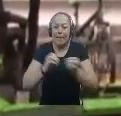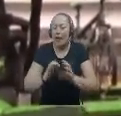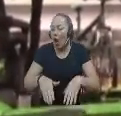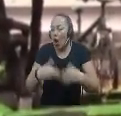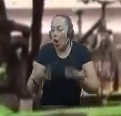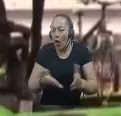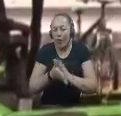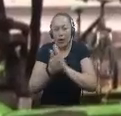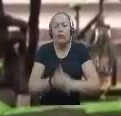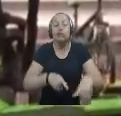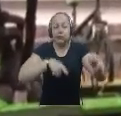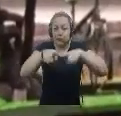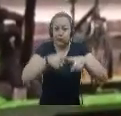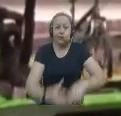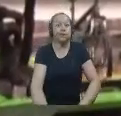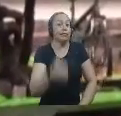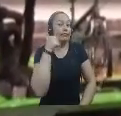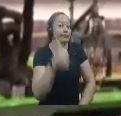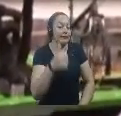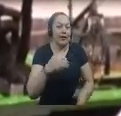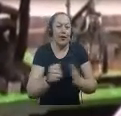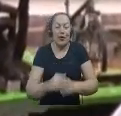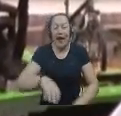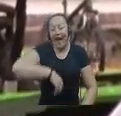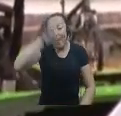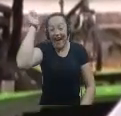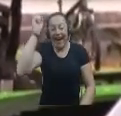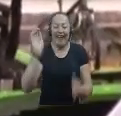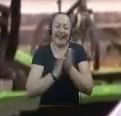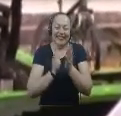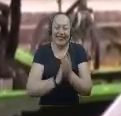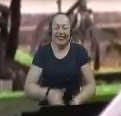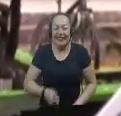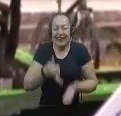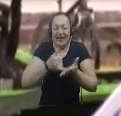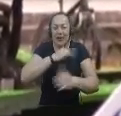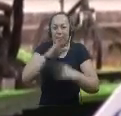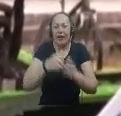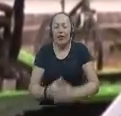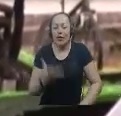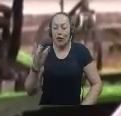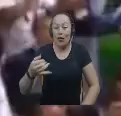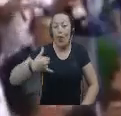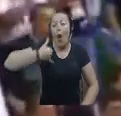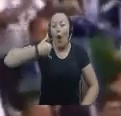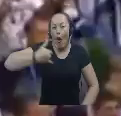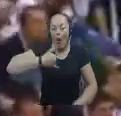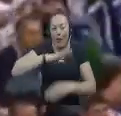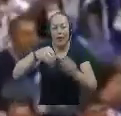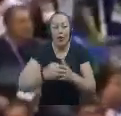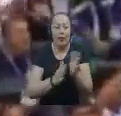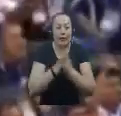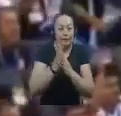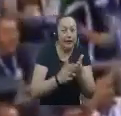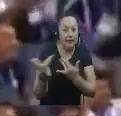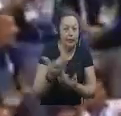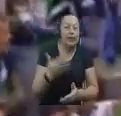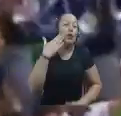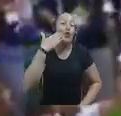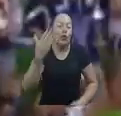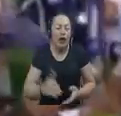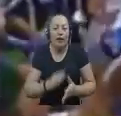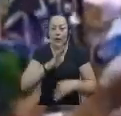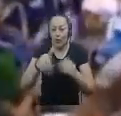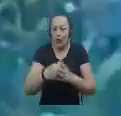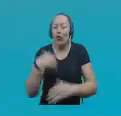una buena competencia y logramos traernos el triunfo de la categoría juvenil Donde estamos esperando un cupo a